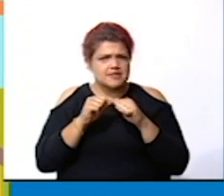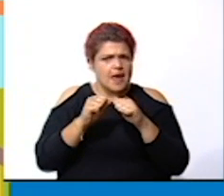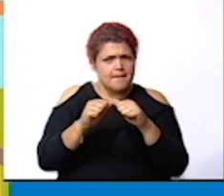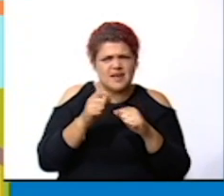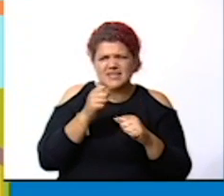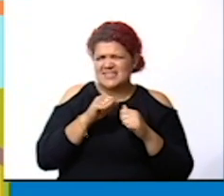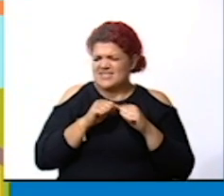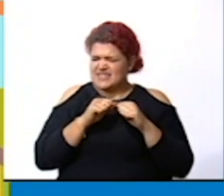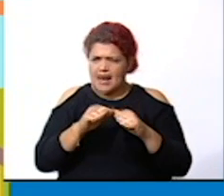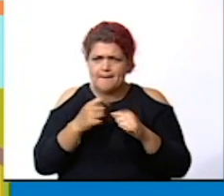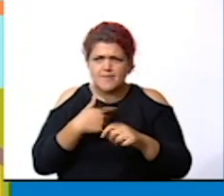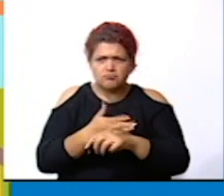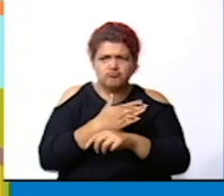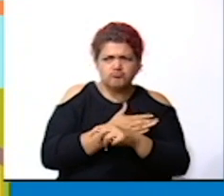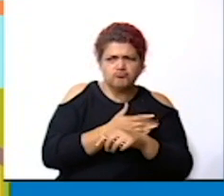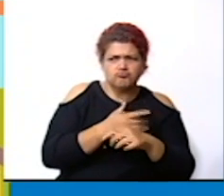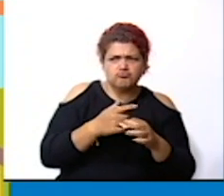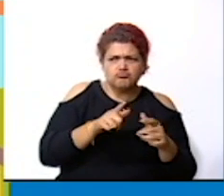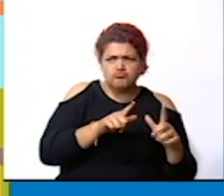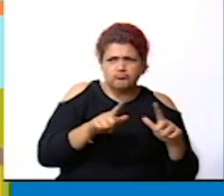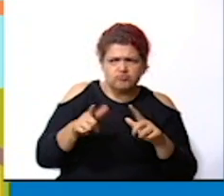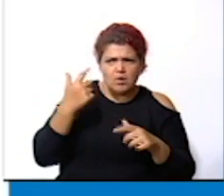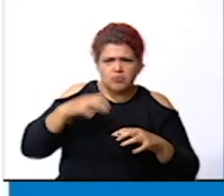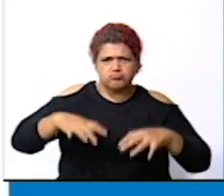preparados ante una inundación